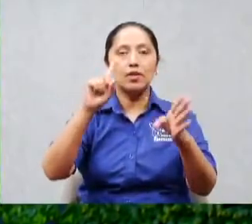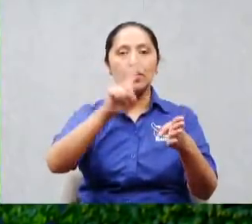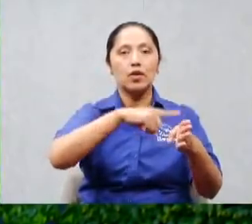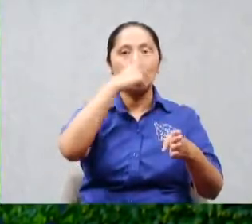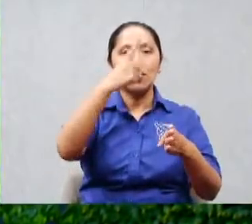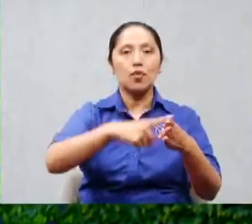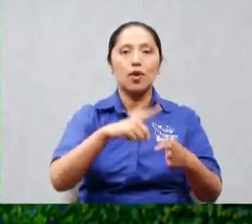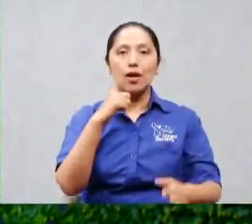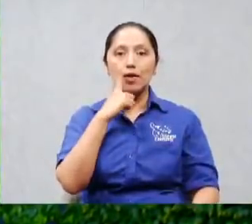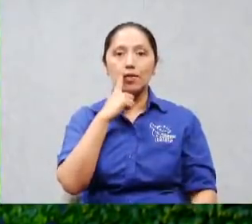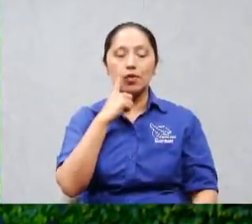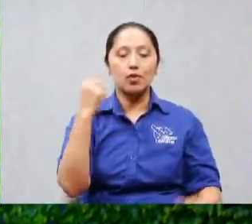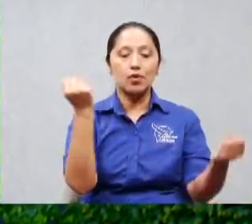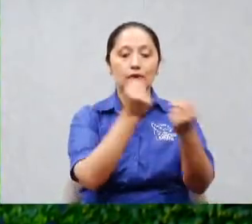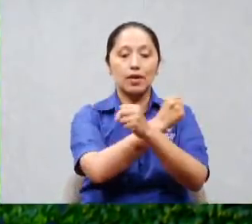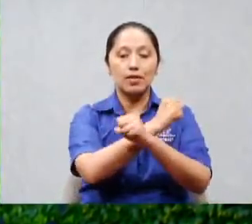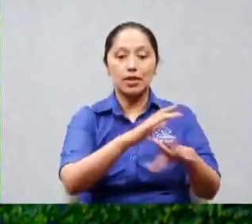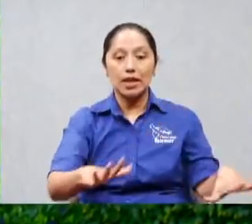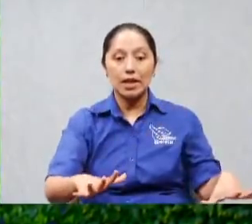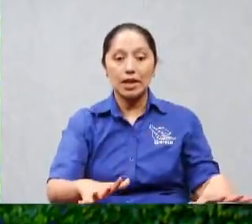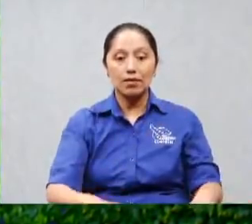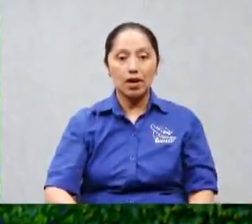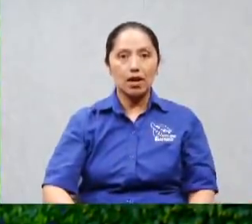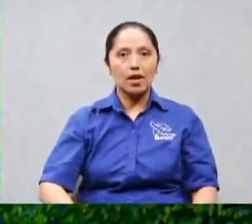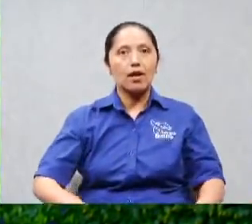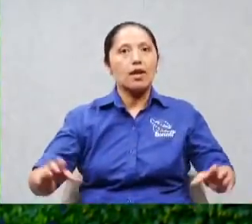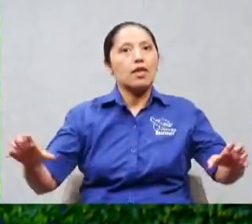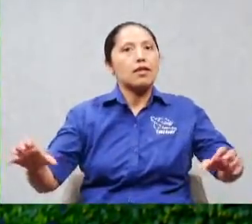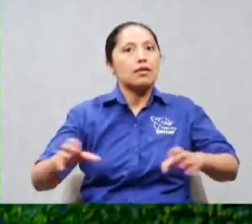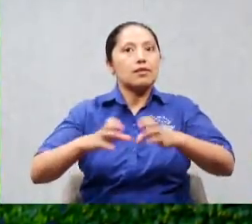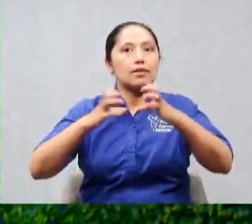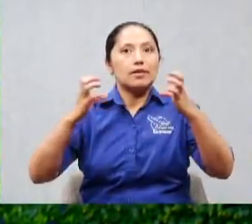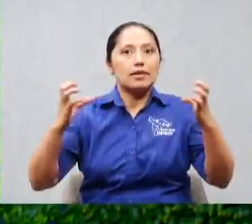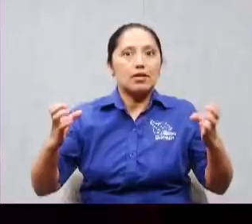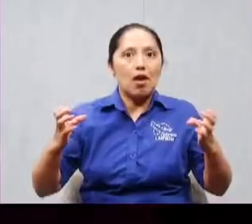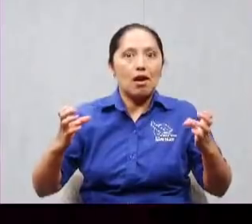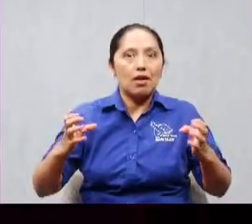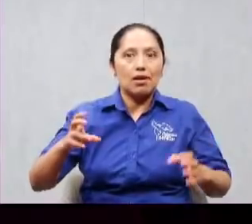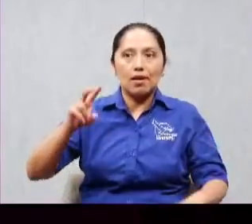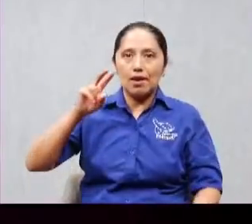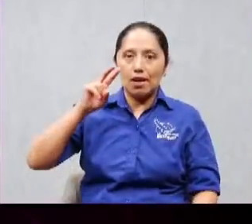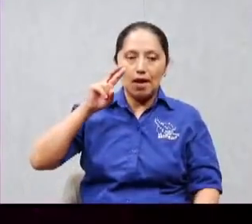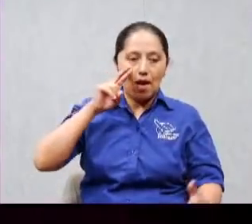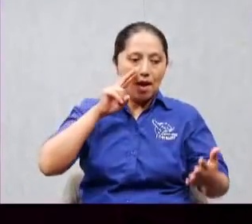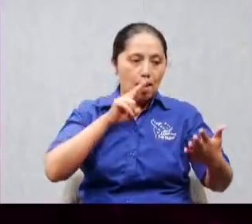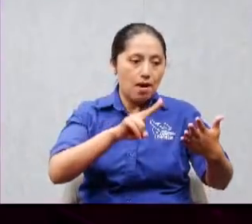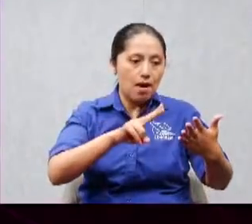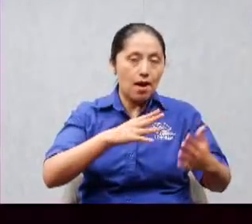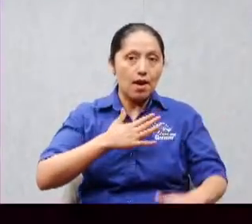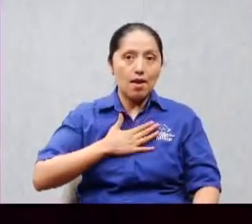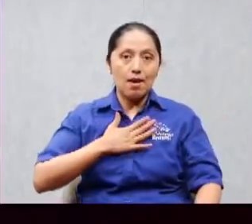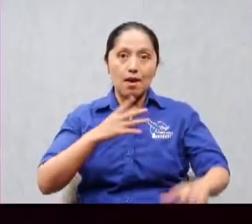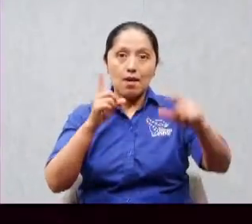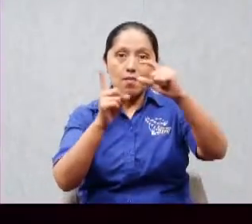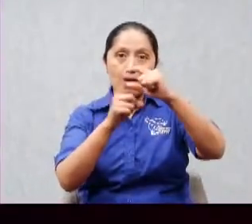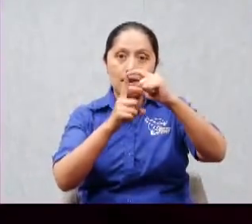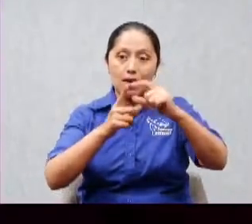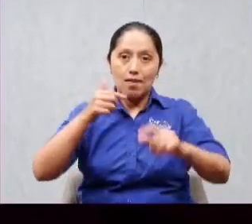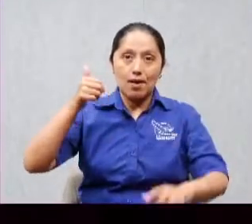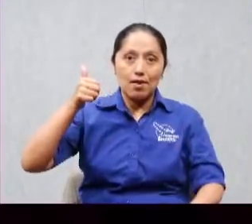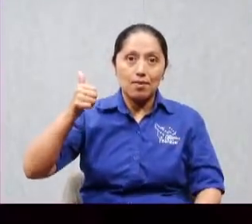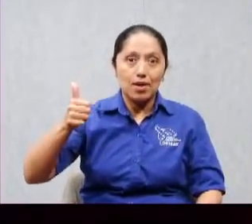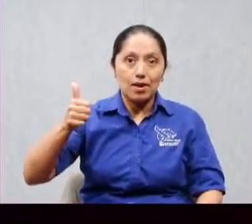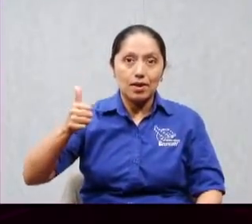mis dulces palabras que son buenas y entonces inmediatamente entendí derribaste a mi papá para que se